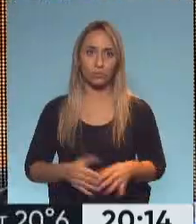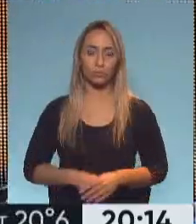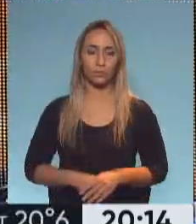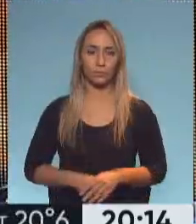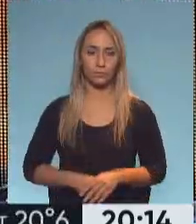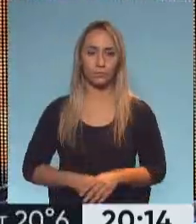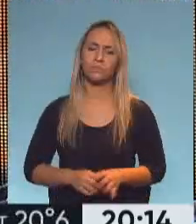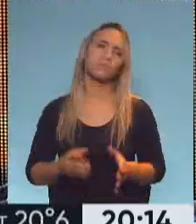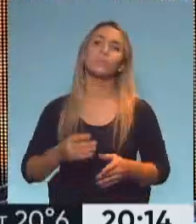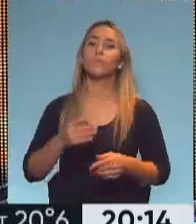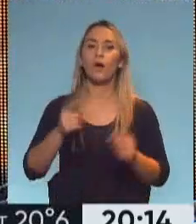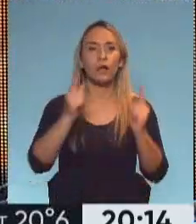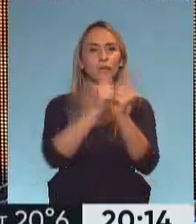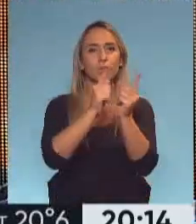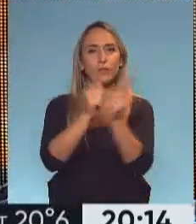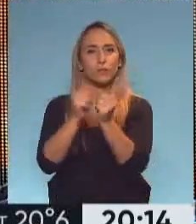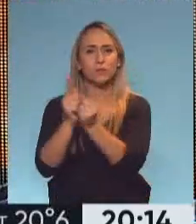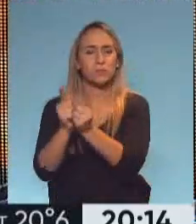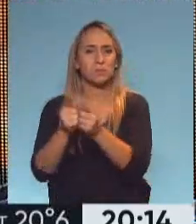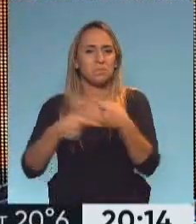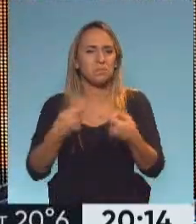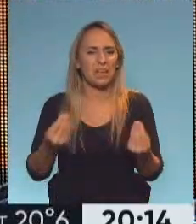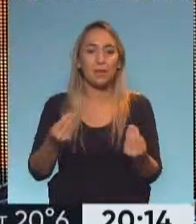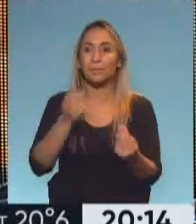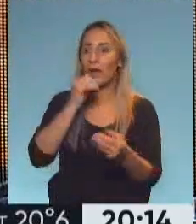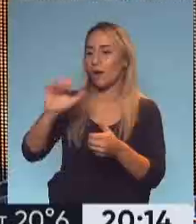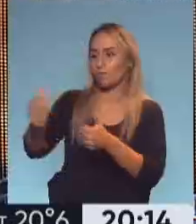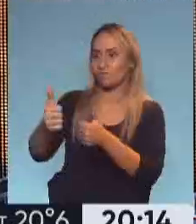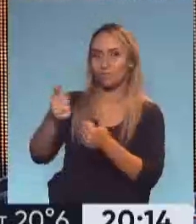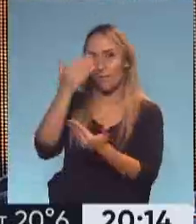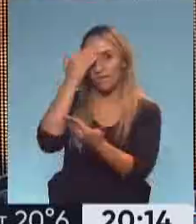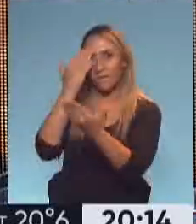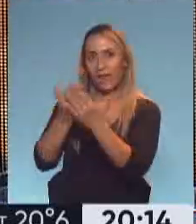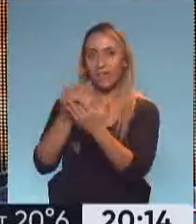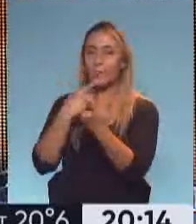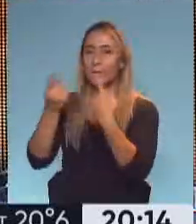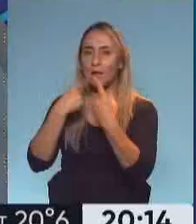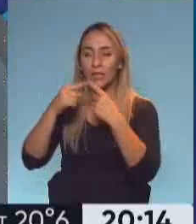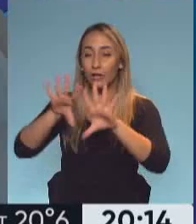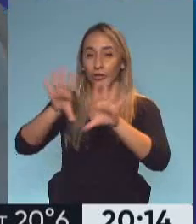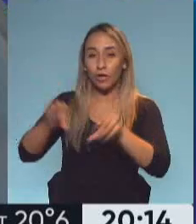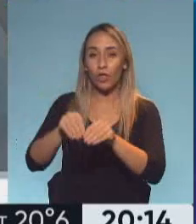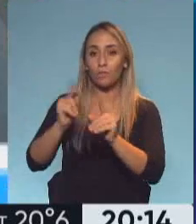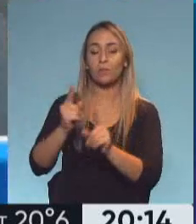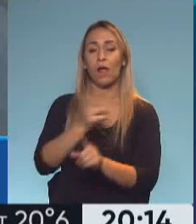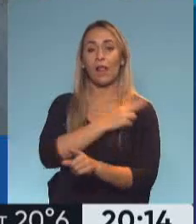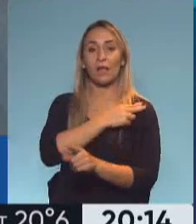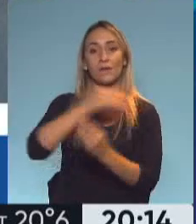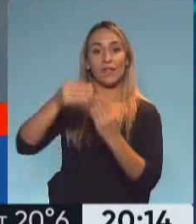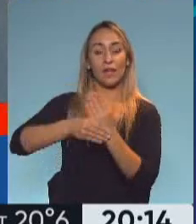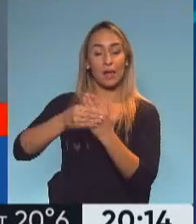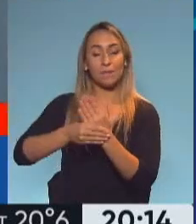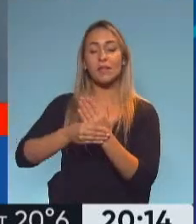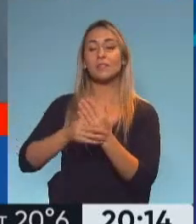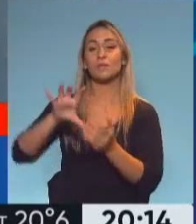¿Para qué seguir con el repaso si lo podemos tener aquí? Si le podemos repreguntar todo lo que tengamos ganas al jefe de gabinete de la provincia de Buenos Aires. ¿Les parece?